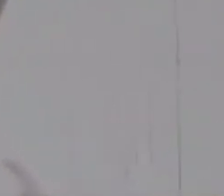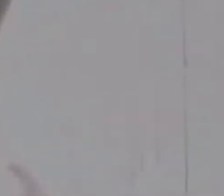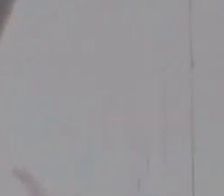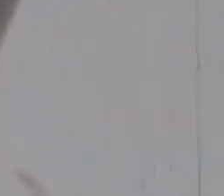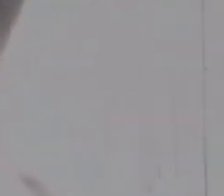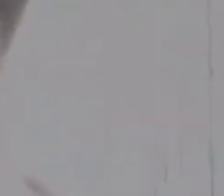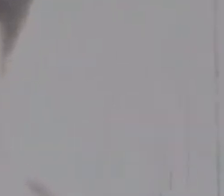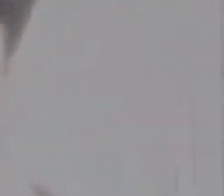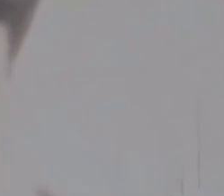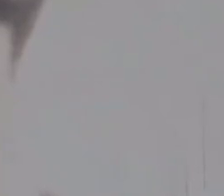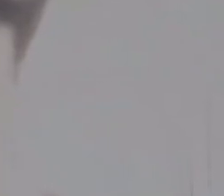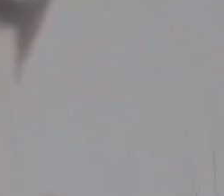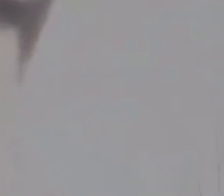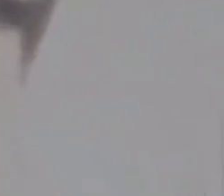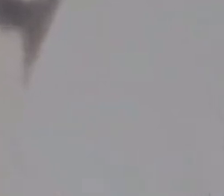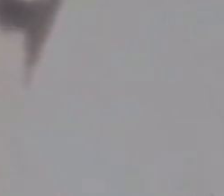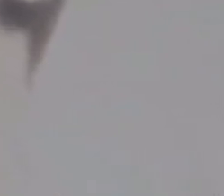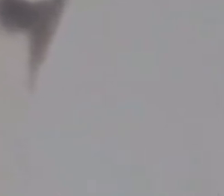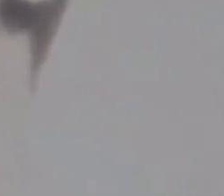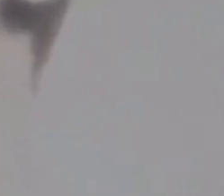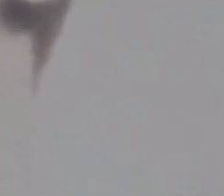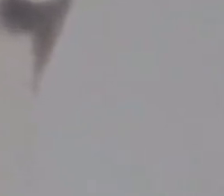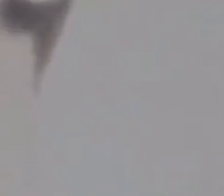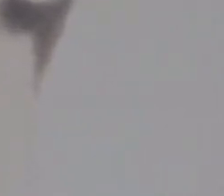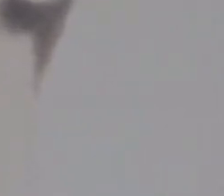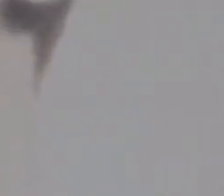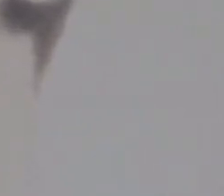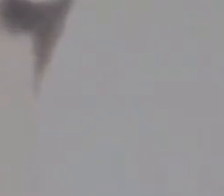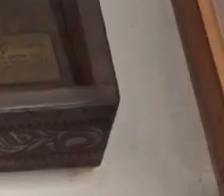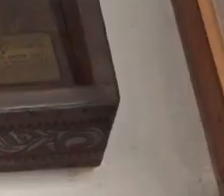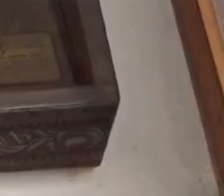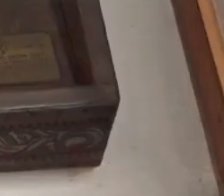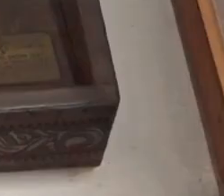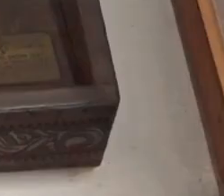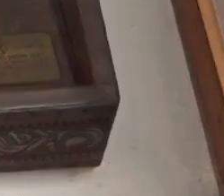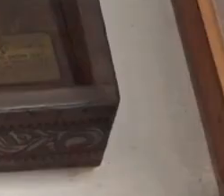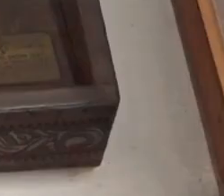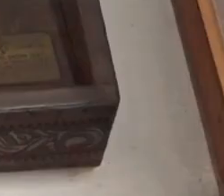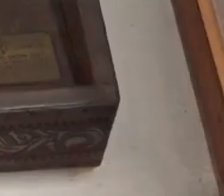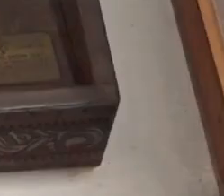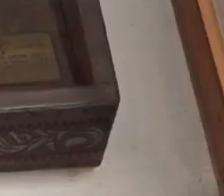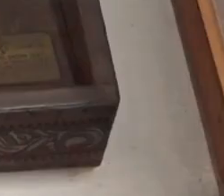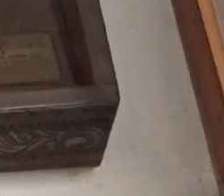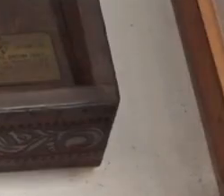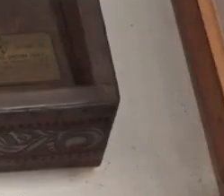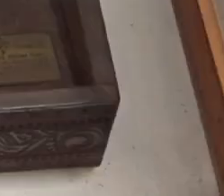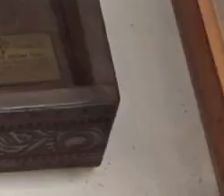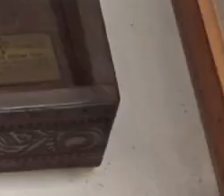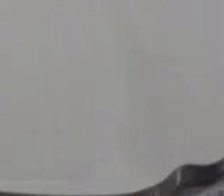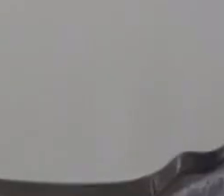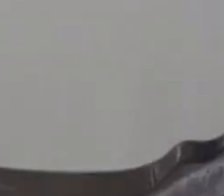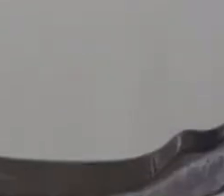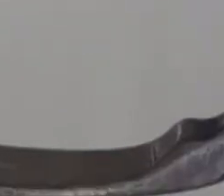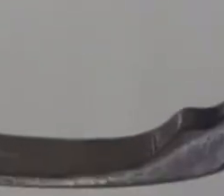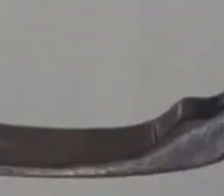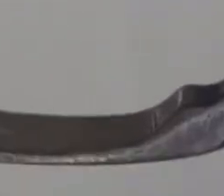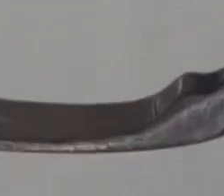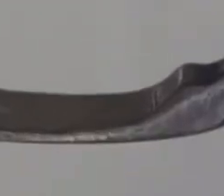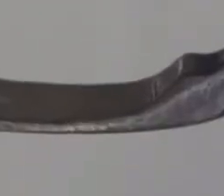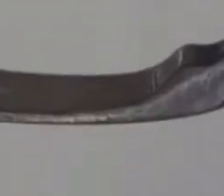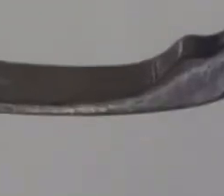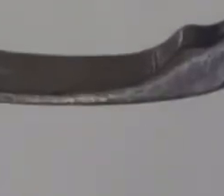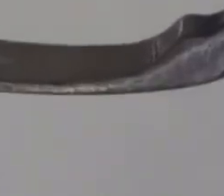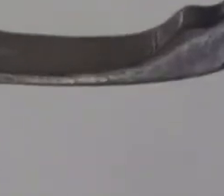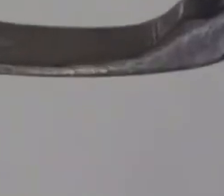va cabalgando sobre una palma escrita